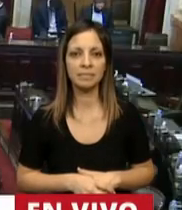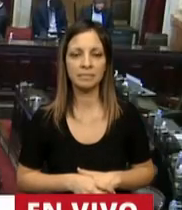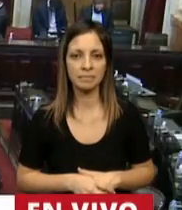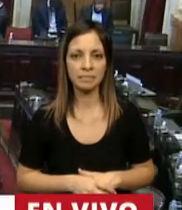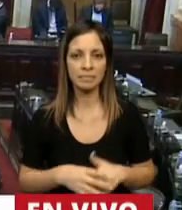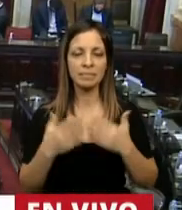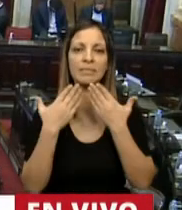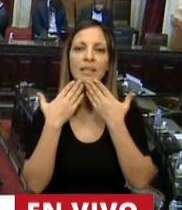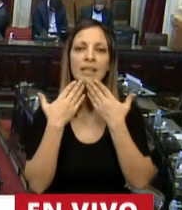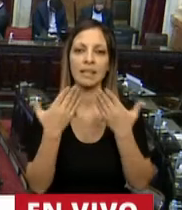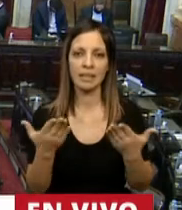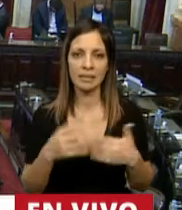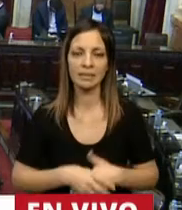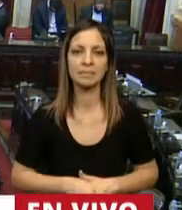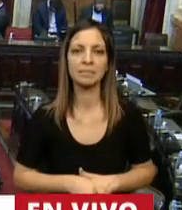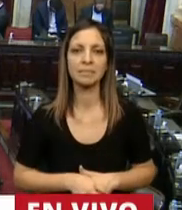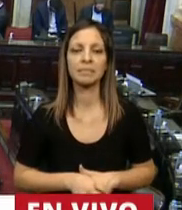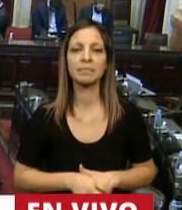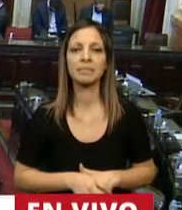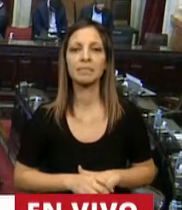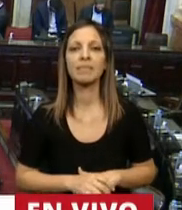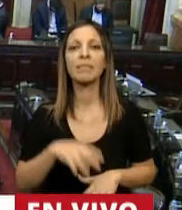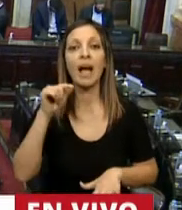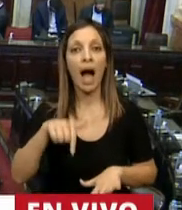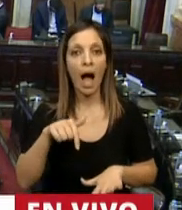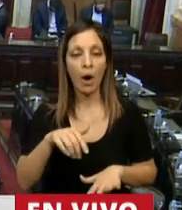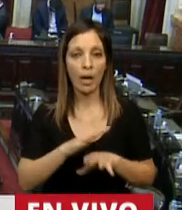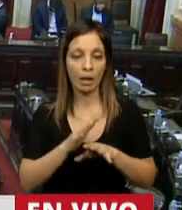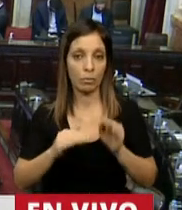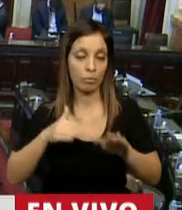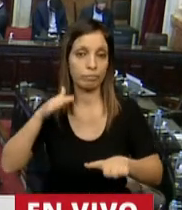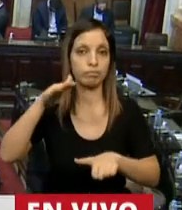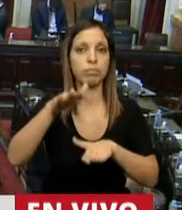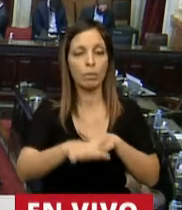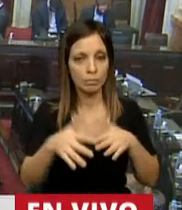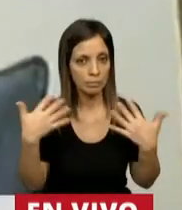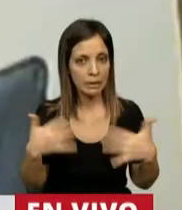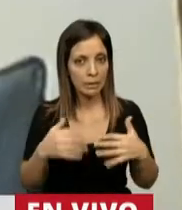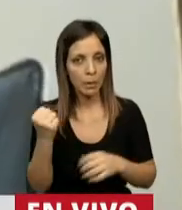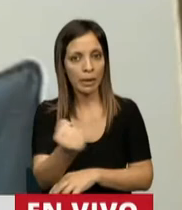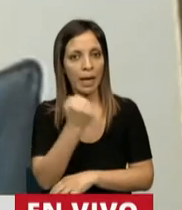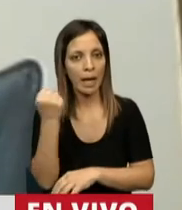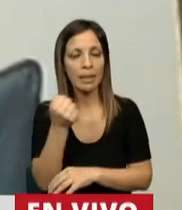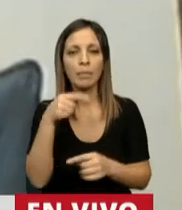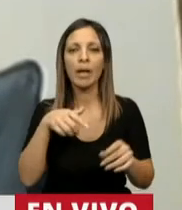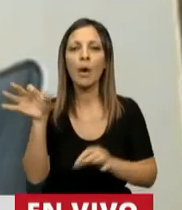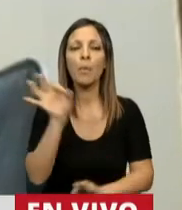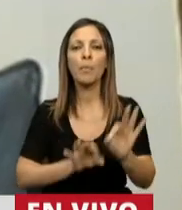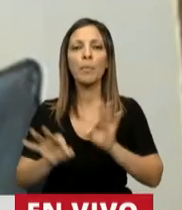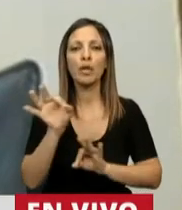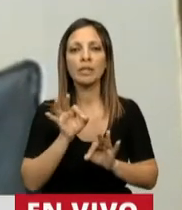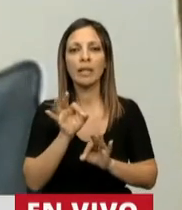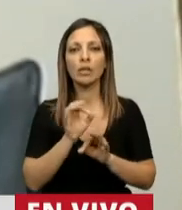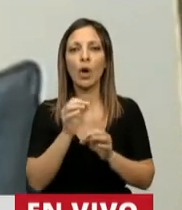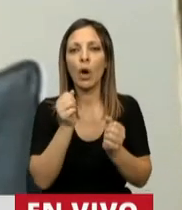Gracias, señor presidente. Estamos dando un salto cualitativo en la Argentina, porque estamos tratando un proyecto que entiendo que es